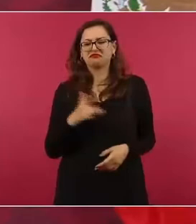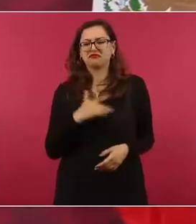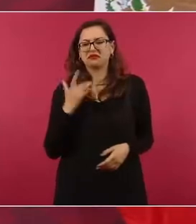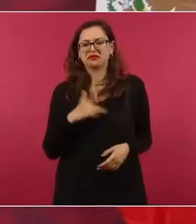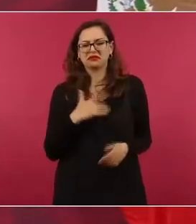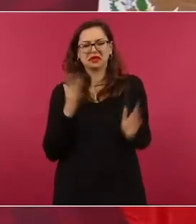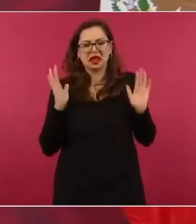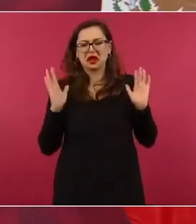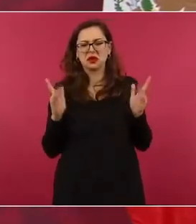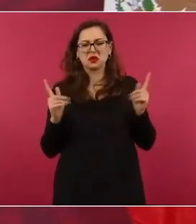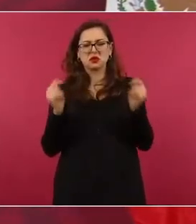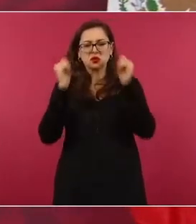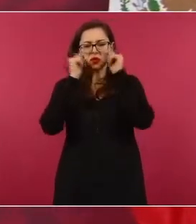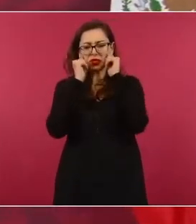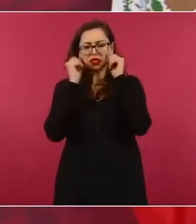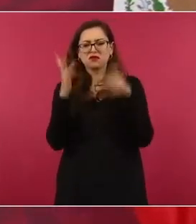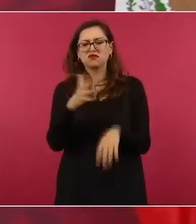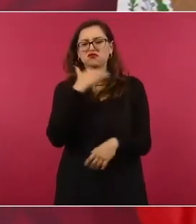normal,